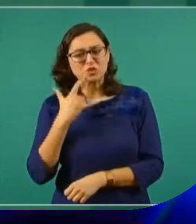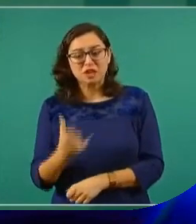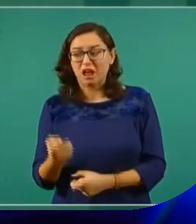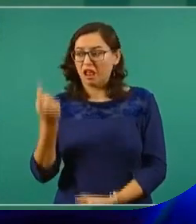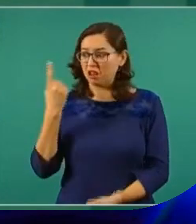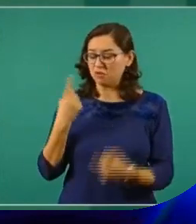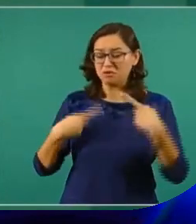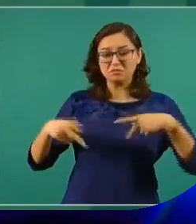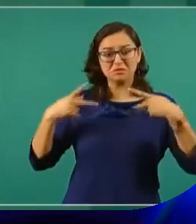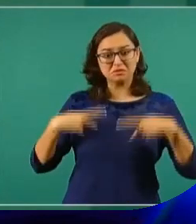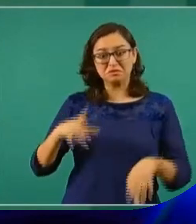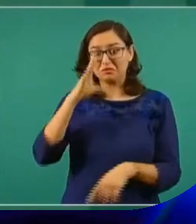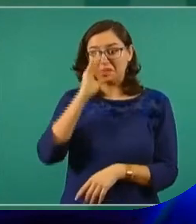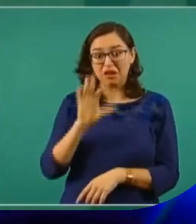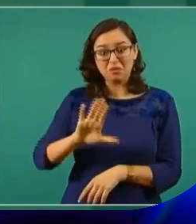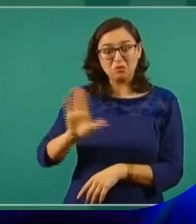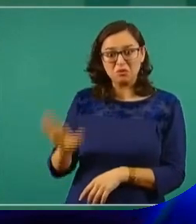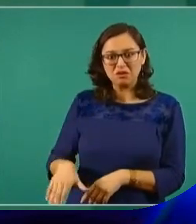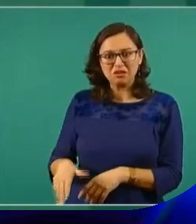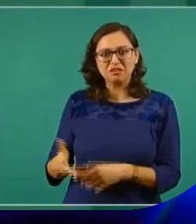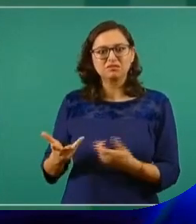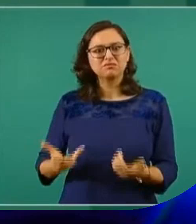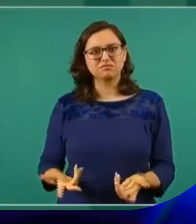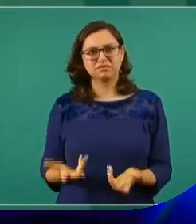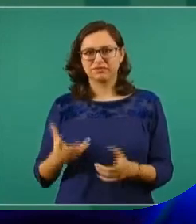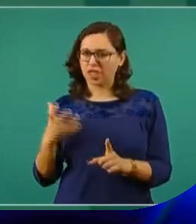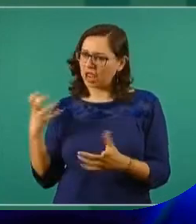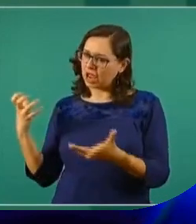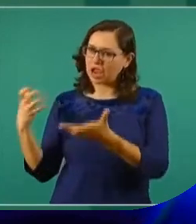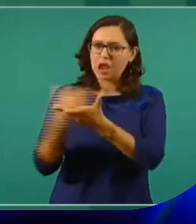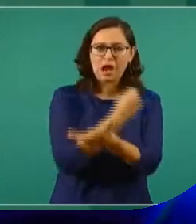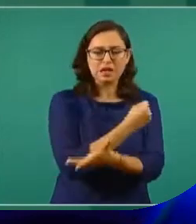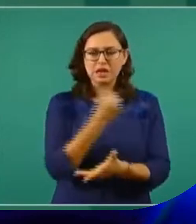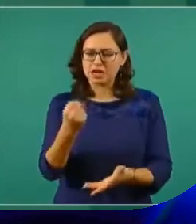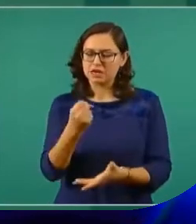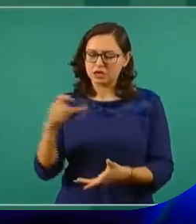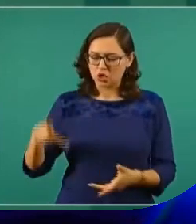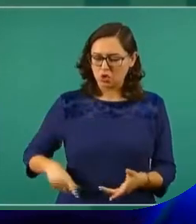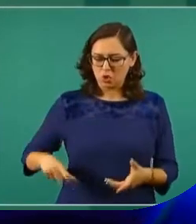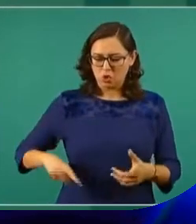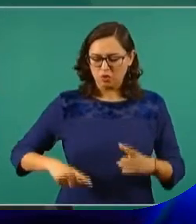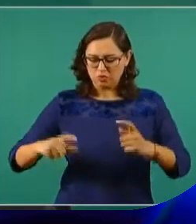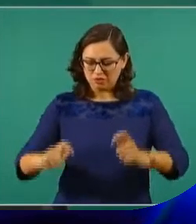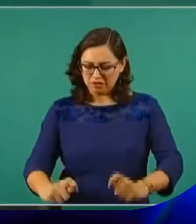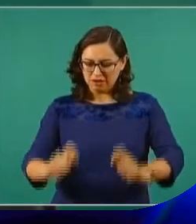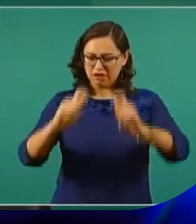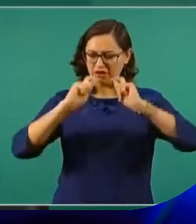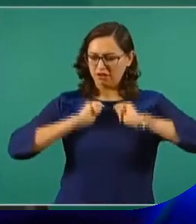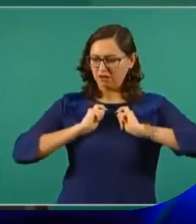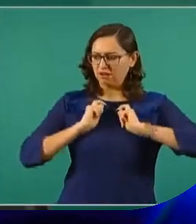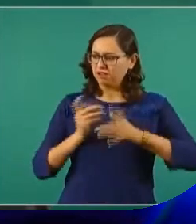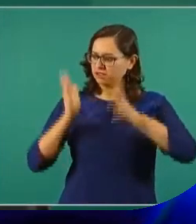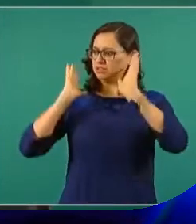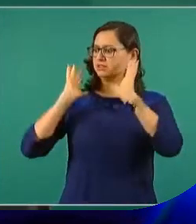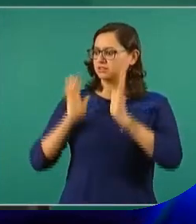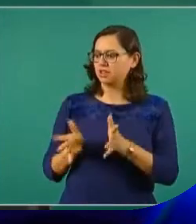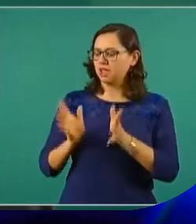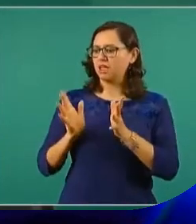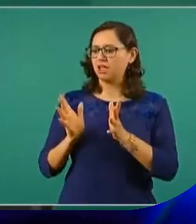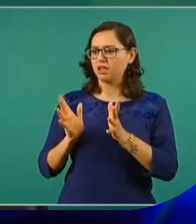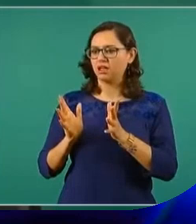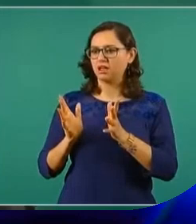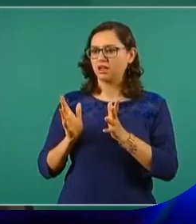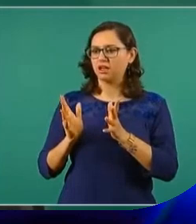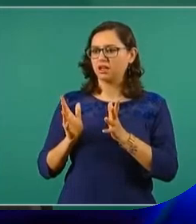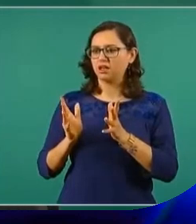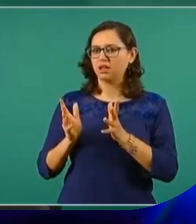llegar al gobierno, y eso no lo entienden nuestros adversarios, y